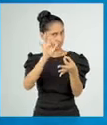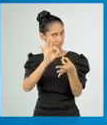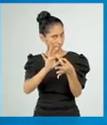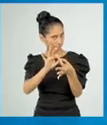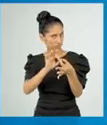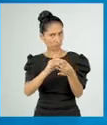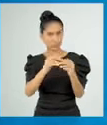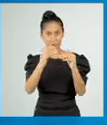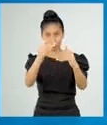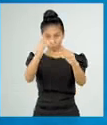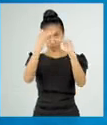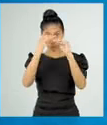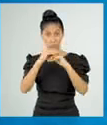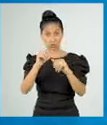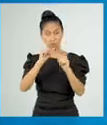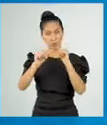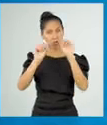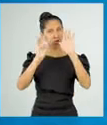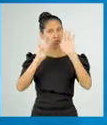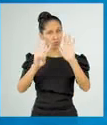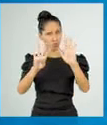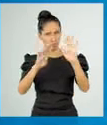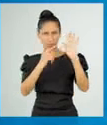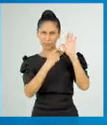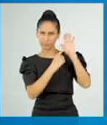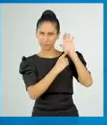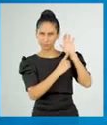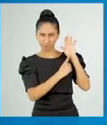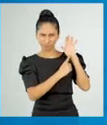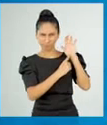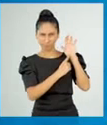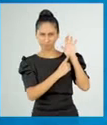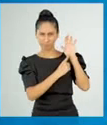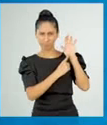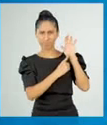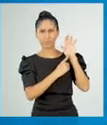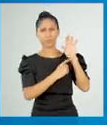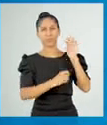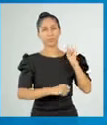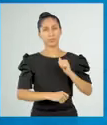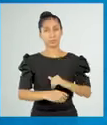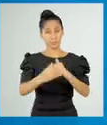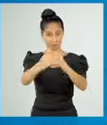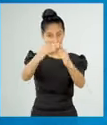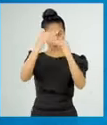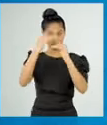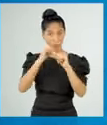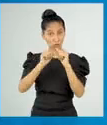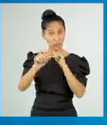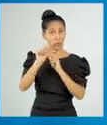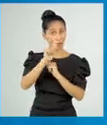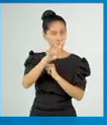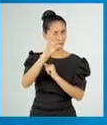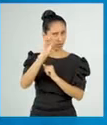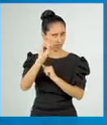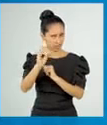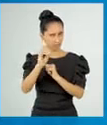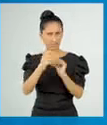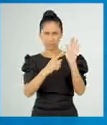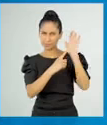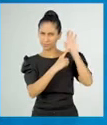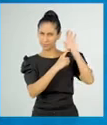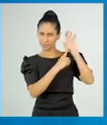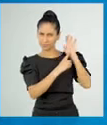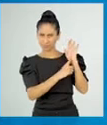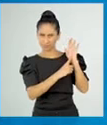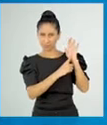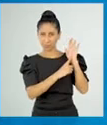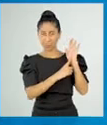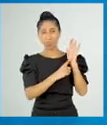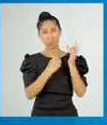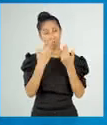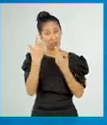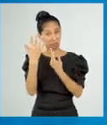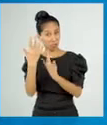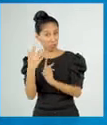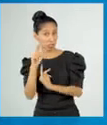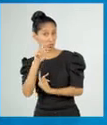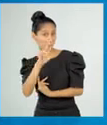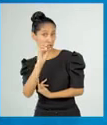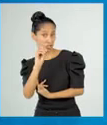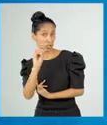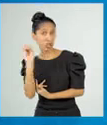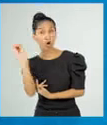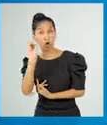Paso nueve. Vaciar la mezcla en el molde de plástico. Paso diez. Esperar de treinta a cuarenta minutos.